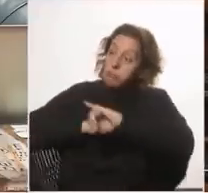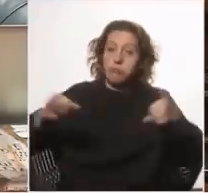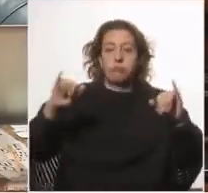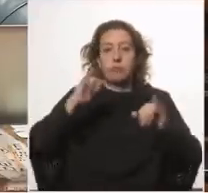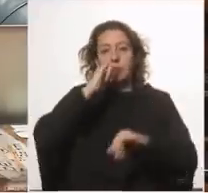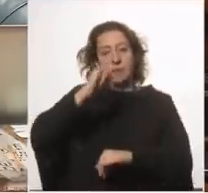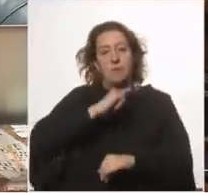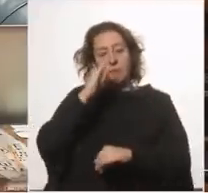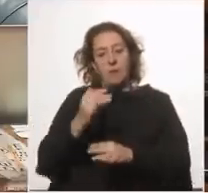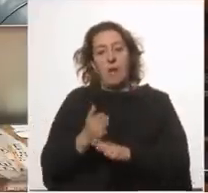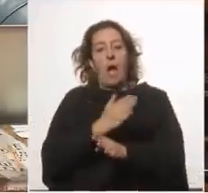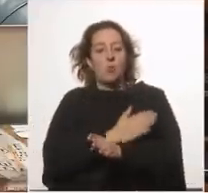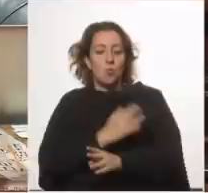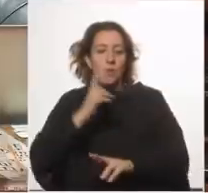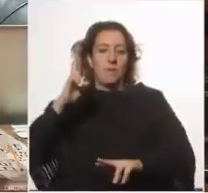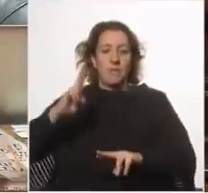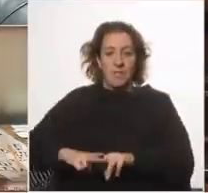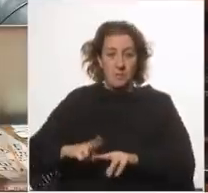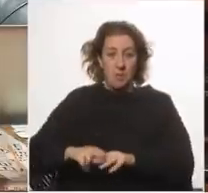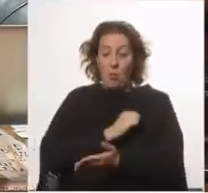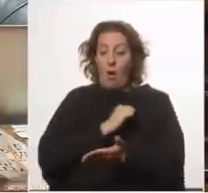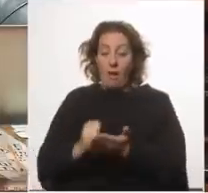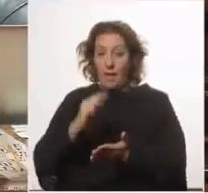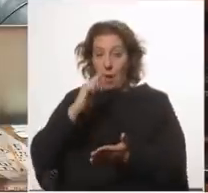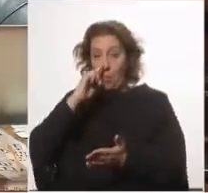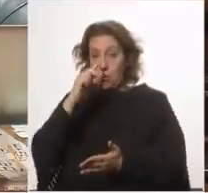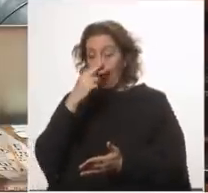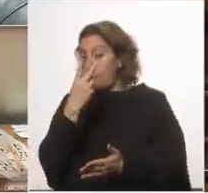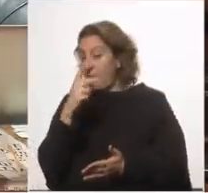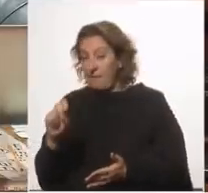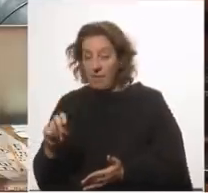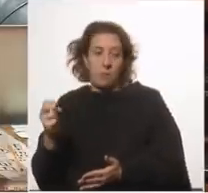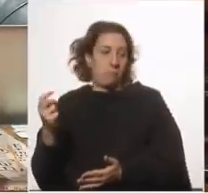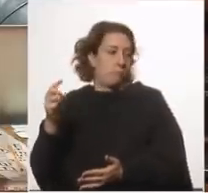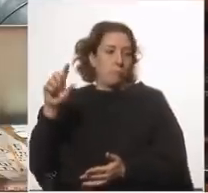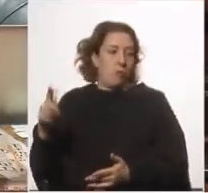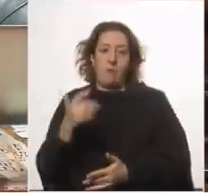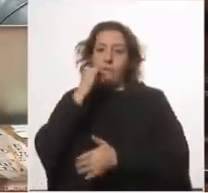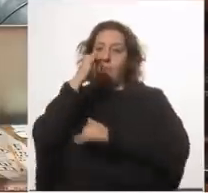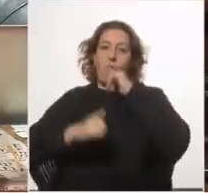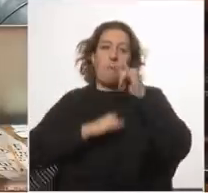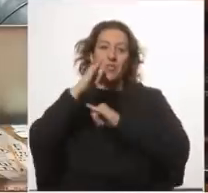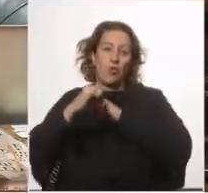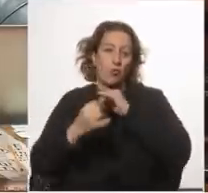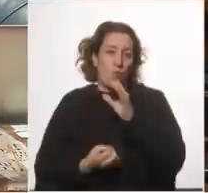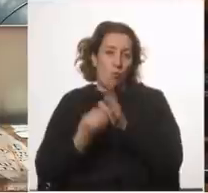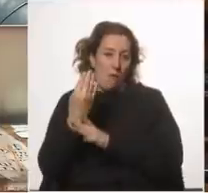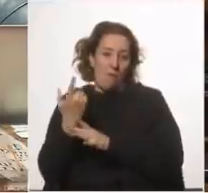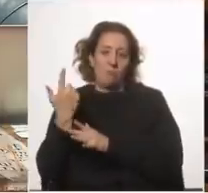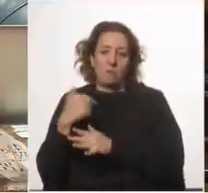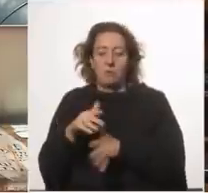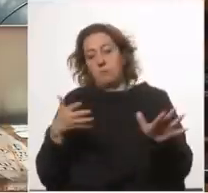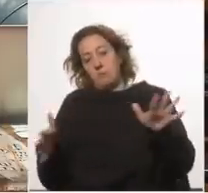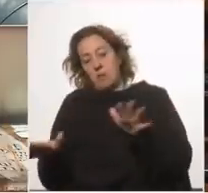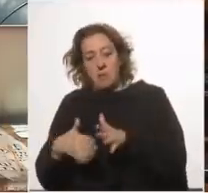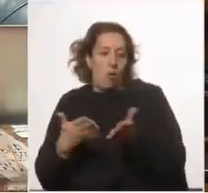causas de fallecimientos que está hasta junio del 20 no tenemos información nueva y nos parece que